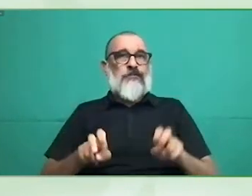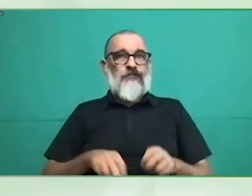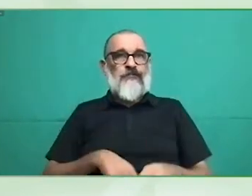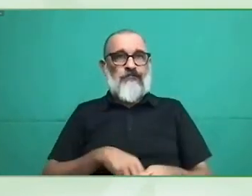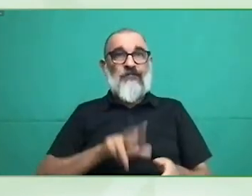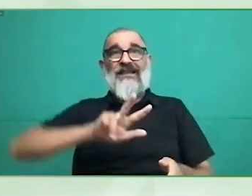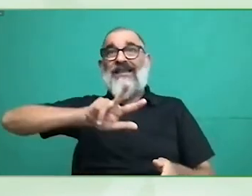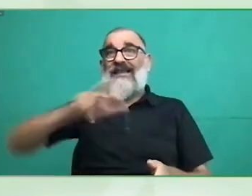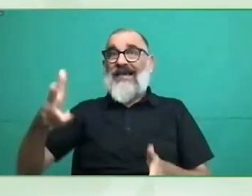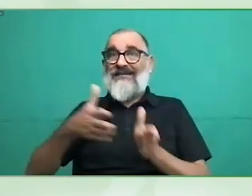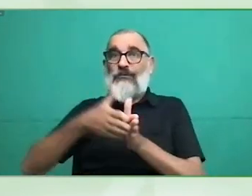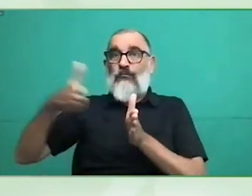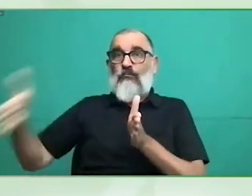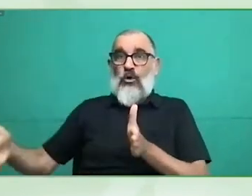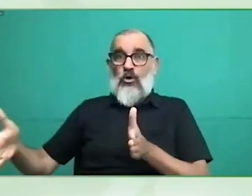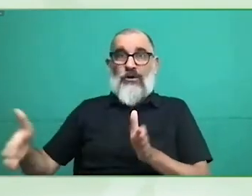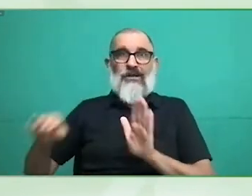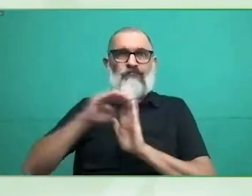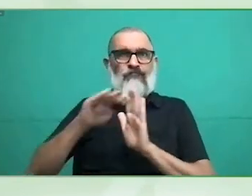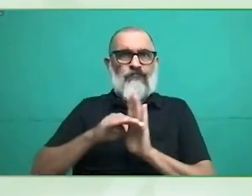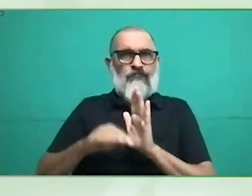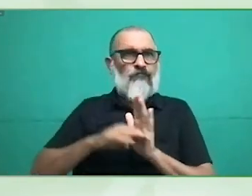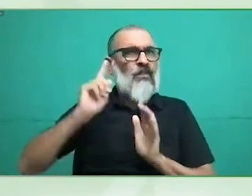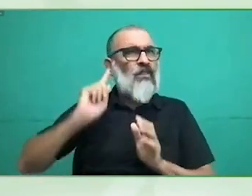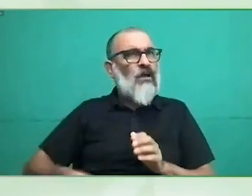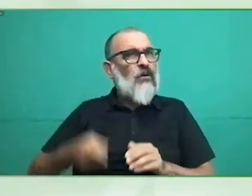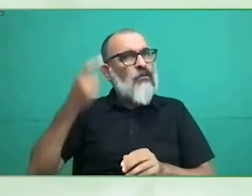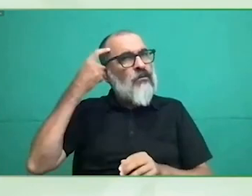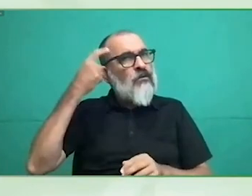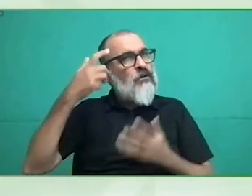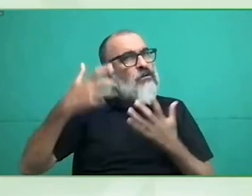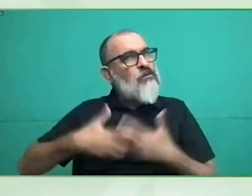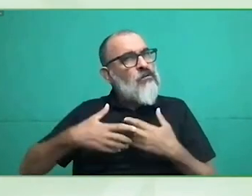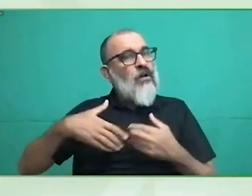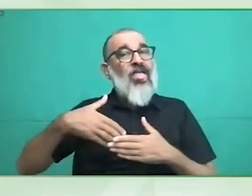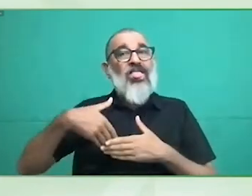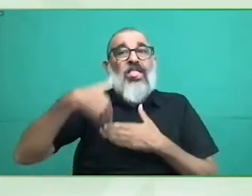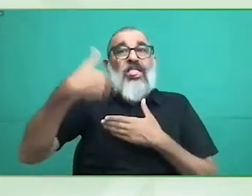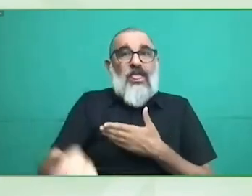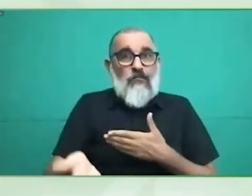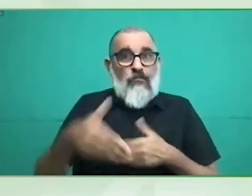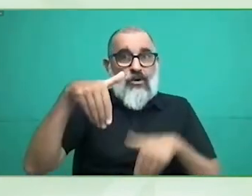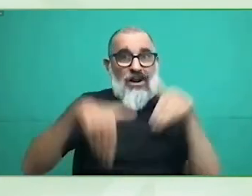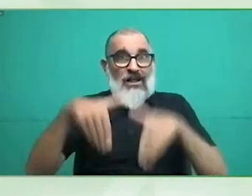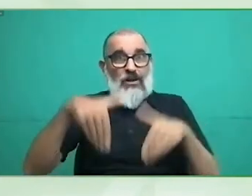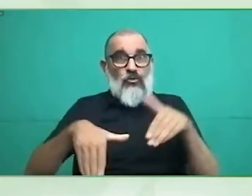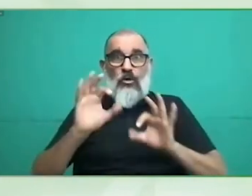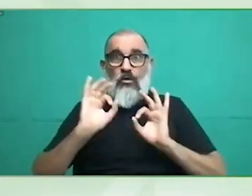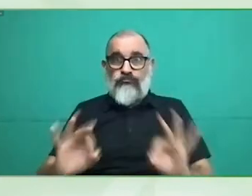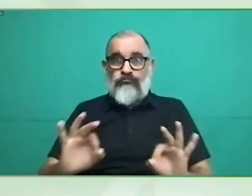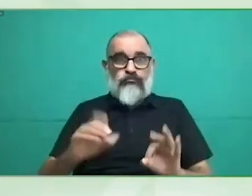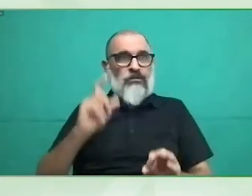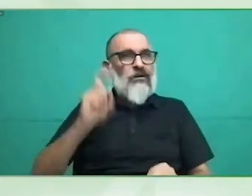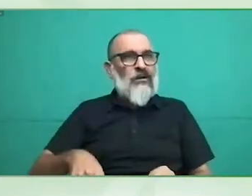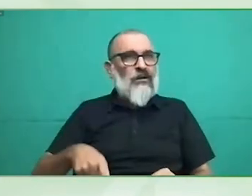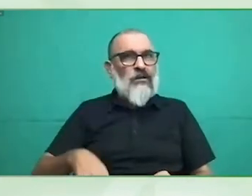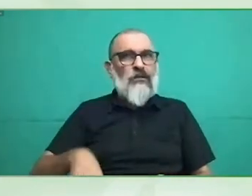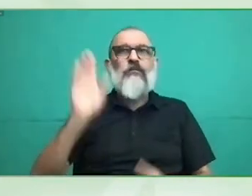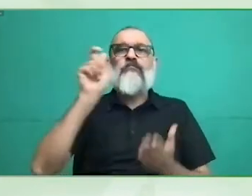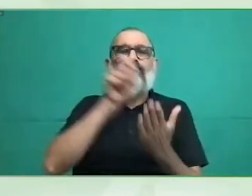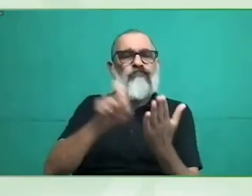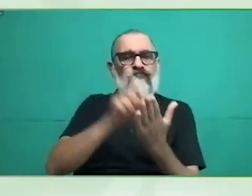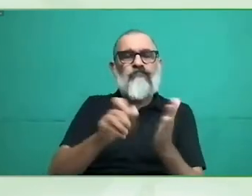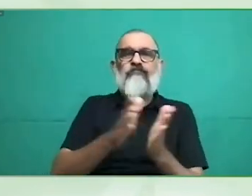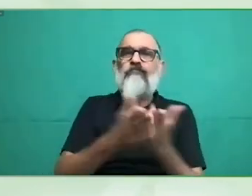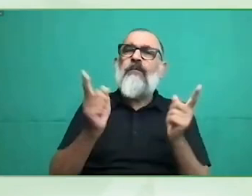utilizar para mejorar los procesos y hacerlos más accesibles e inclusivos y lo mismo con las